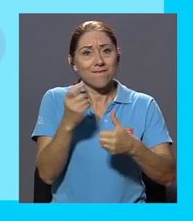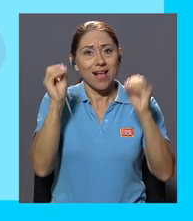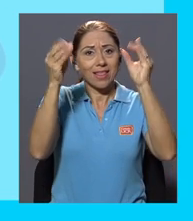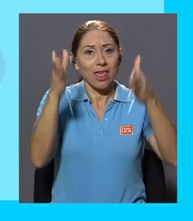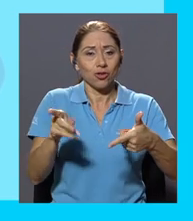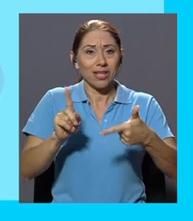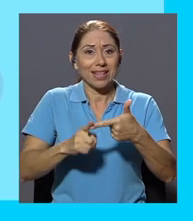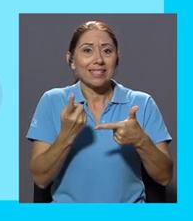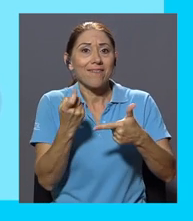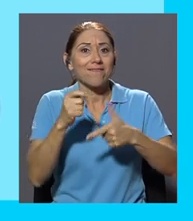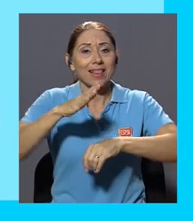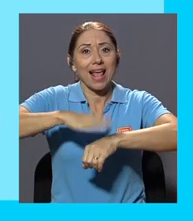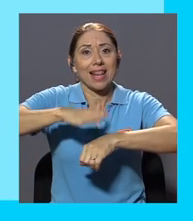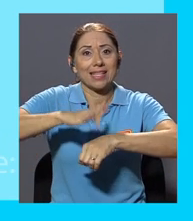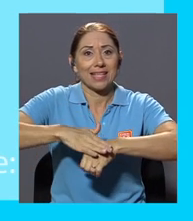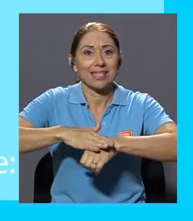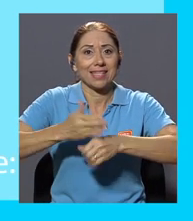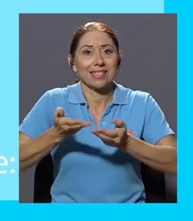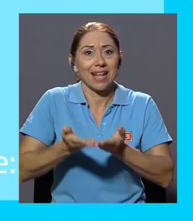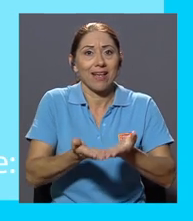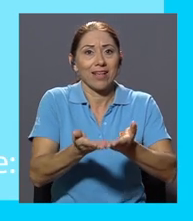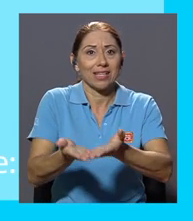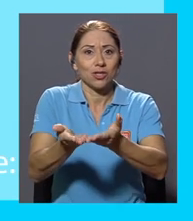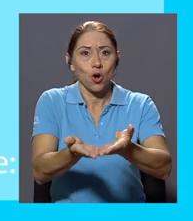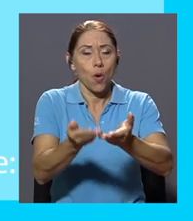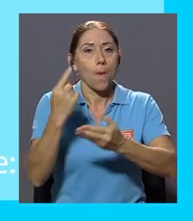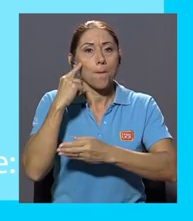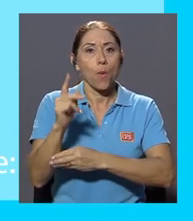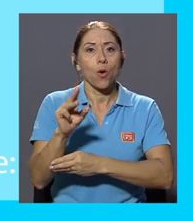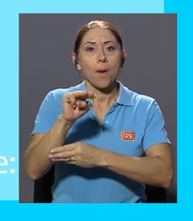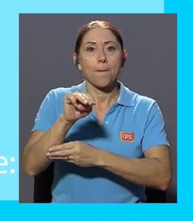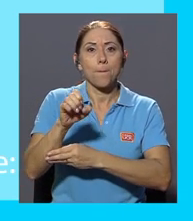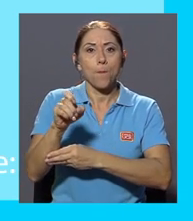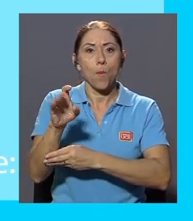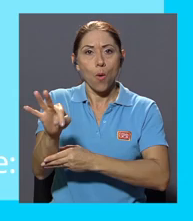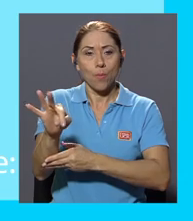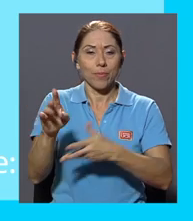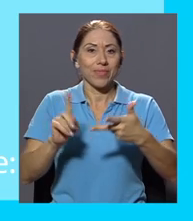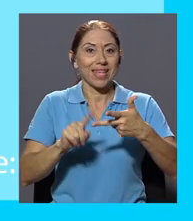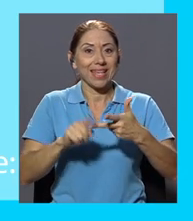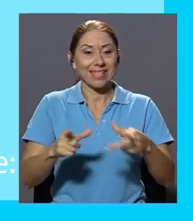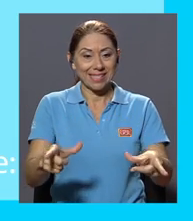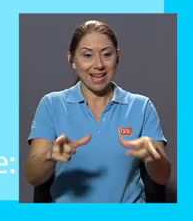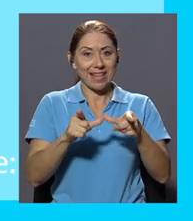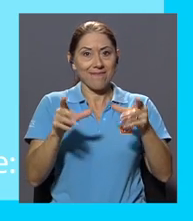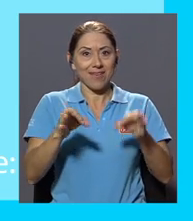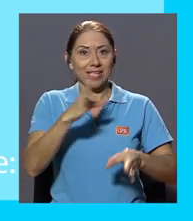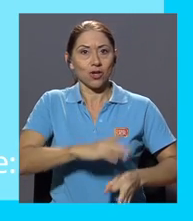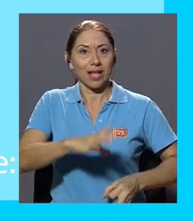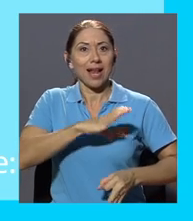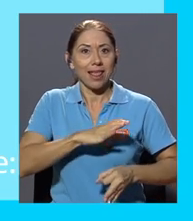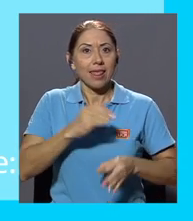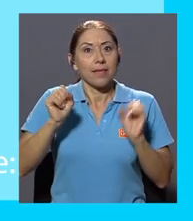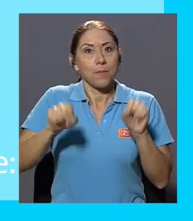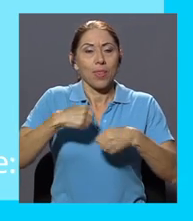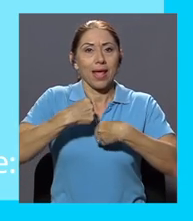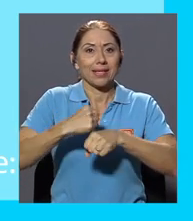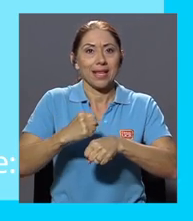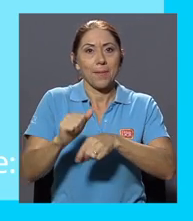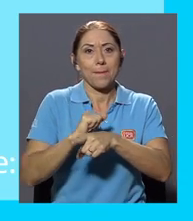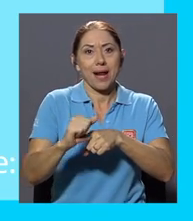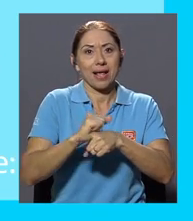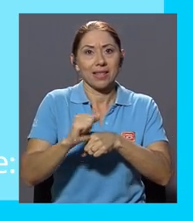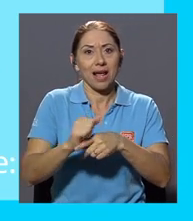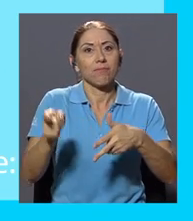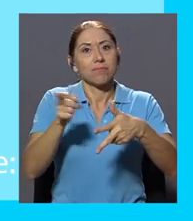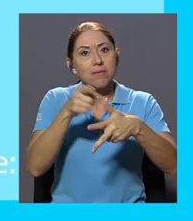entrega de licencias de navegación de parte del Ministerio de Obras Públicas y Transportes MOT y la certificación de calidad que les permita hacer su práctica están